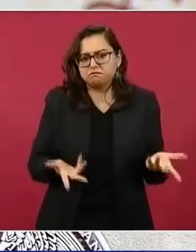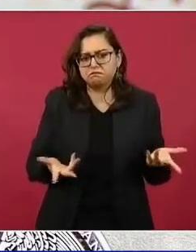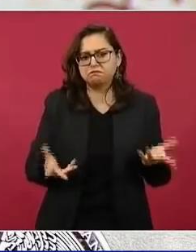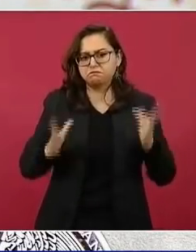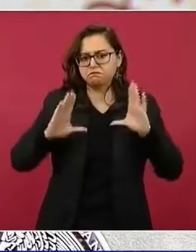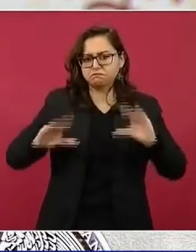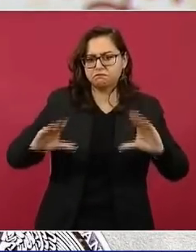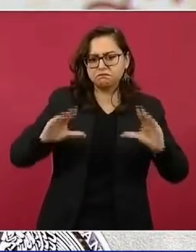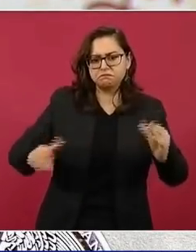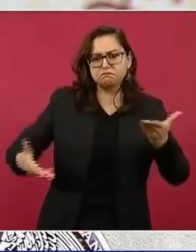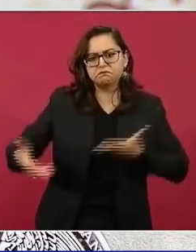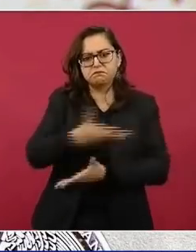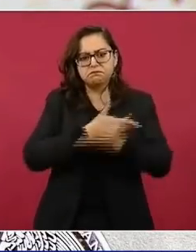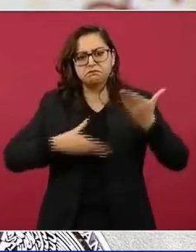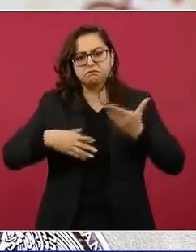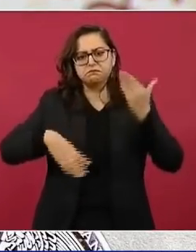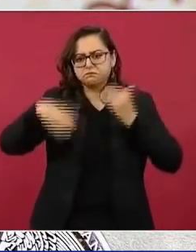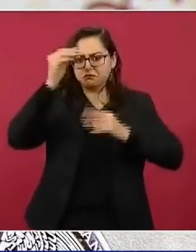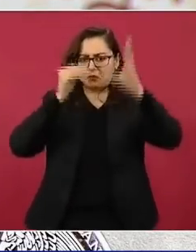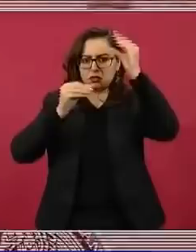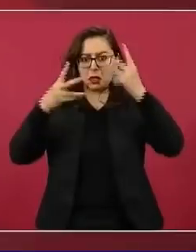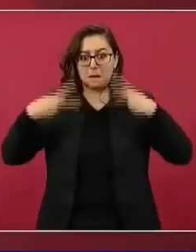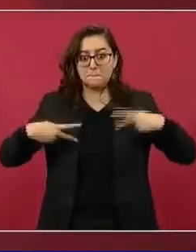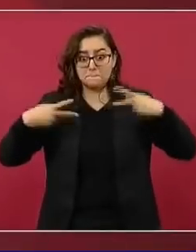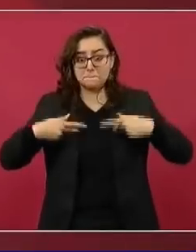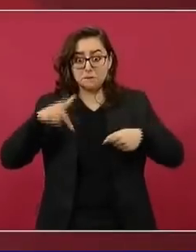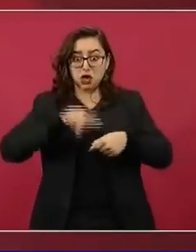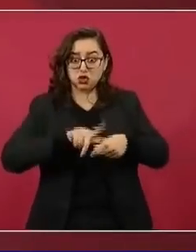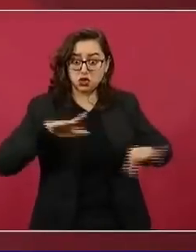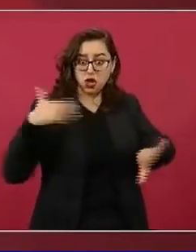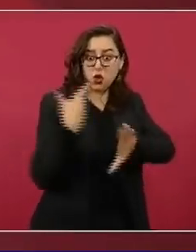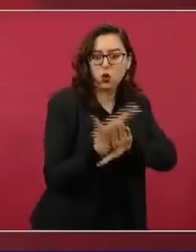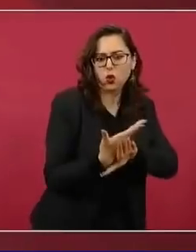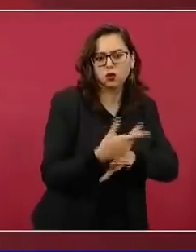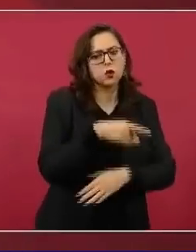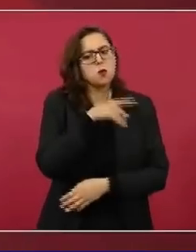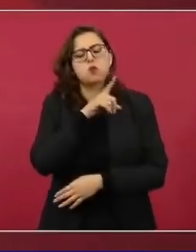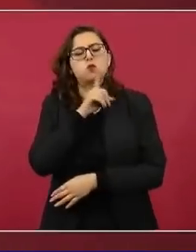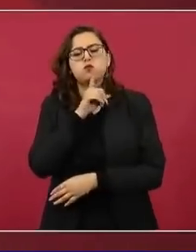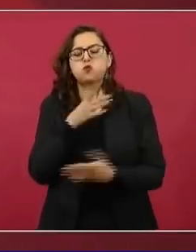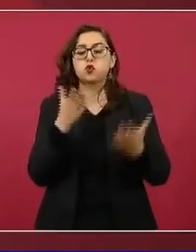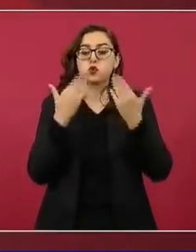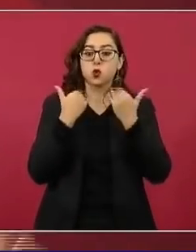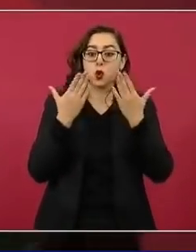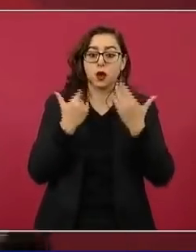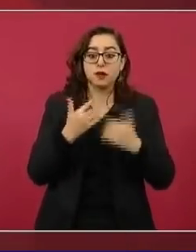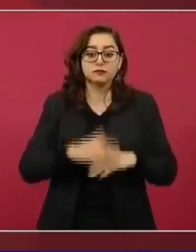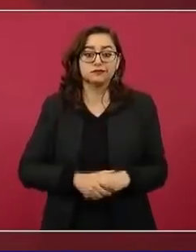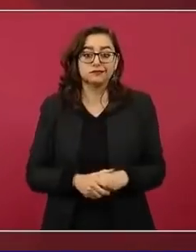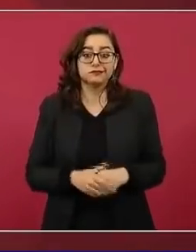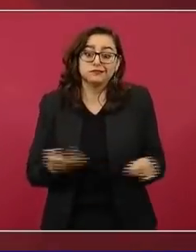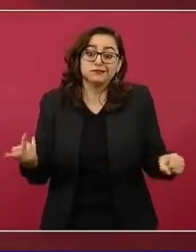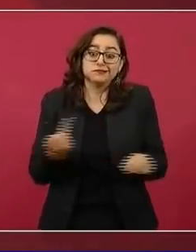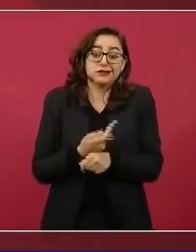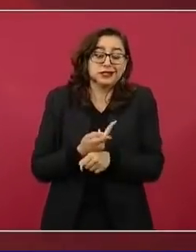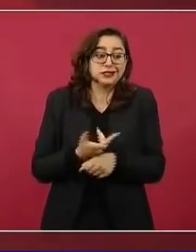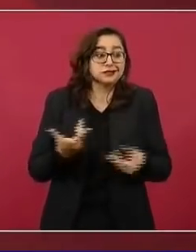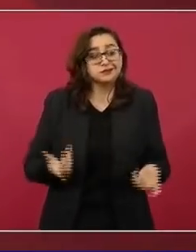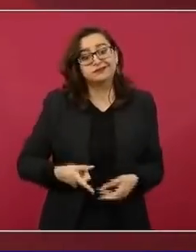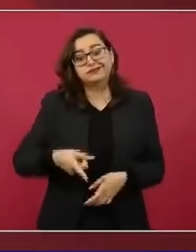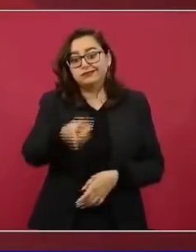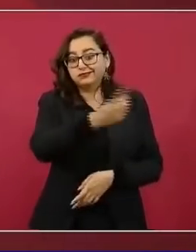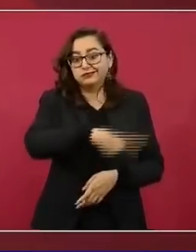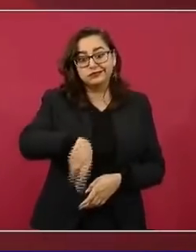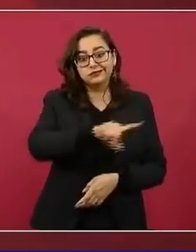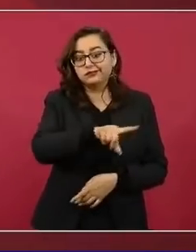no hay nada personal. Existe una campaña de desinformación evidente para desvirtuar los